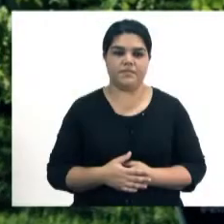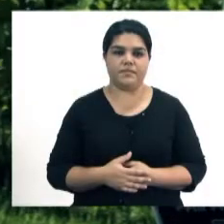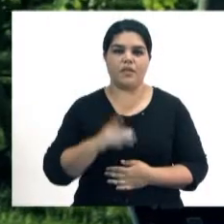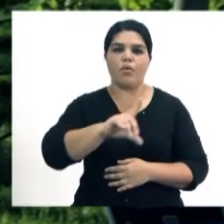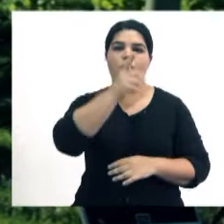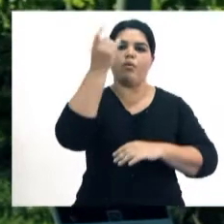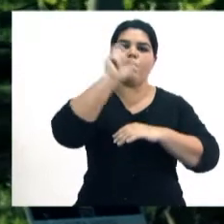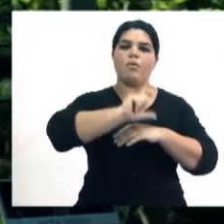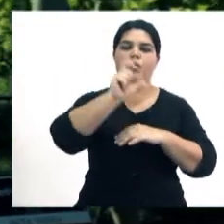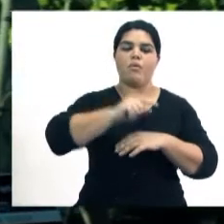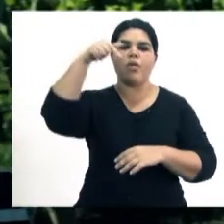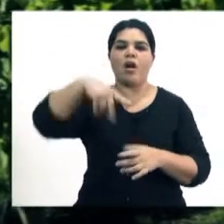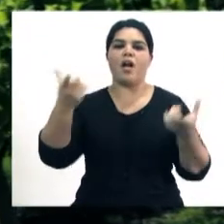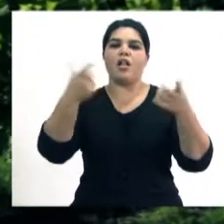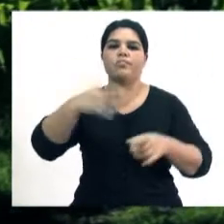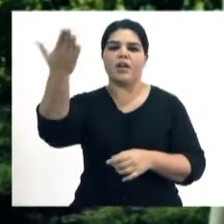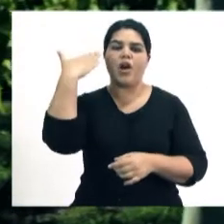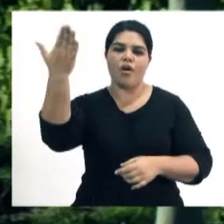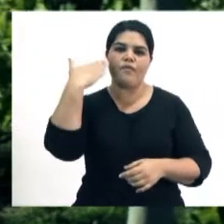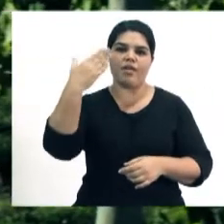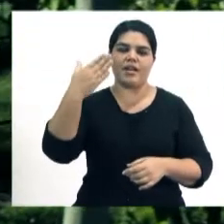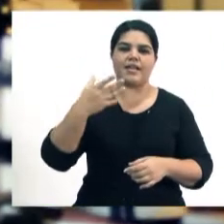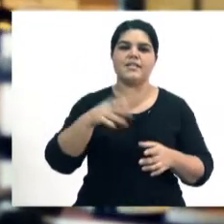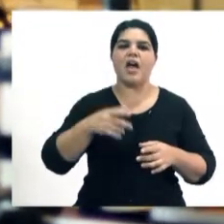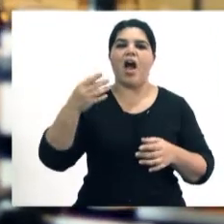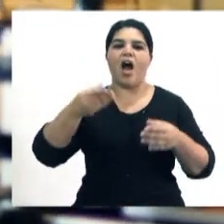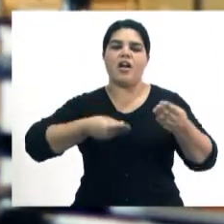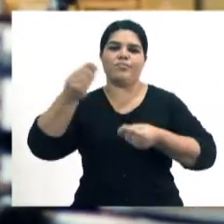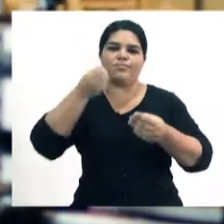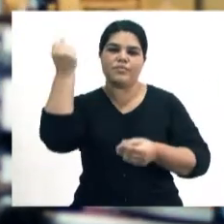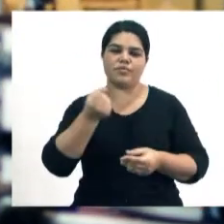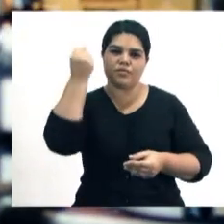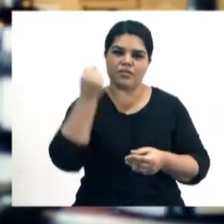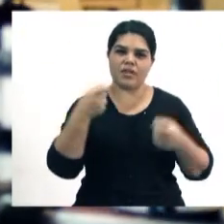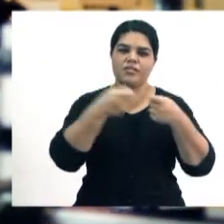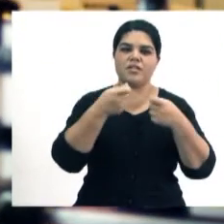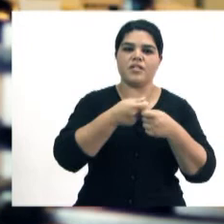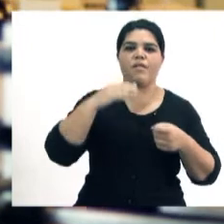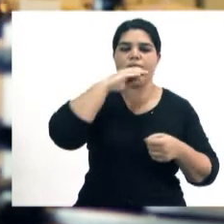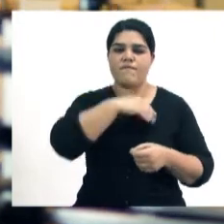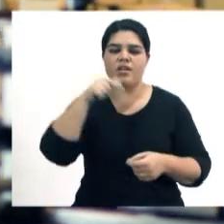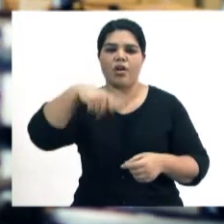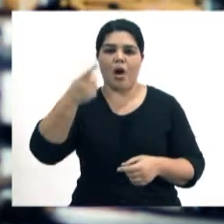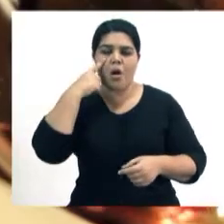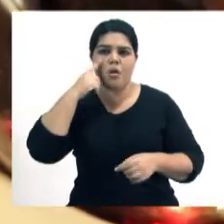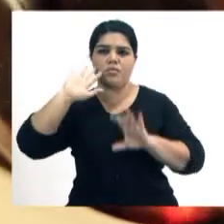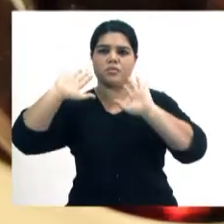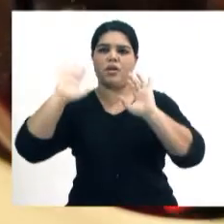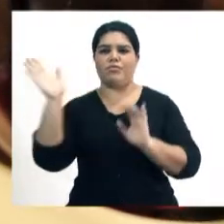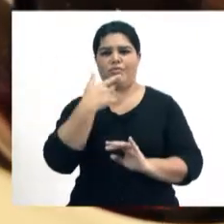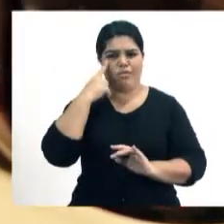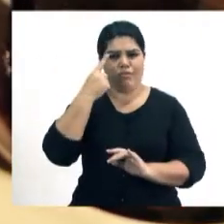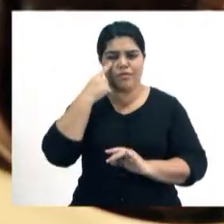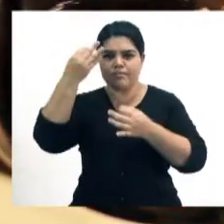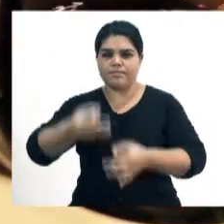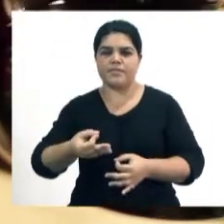La Uncuyo será sede de la 9ª Conferencia Anual de la Asociación Americana de Economistas del Vino, un reconocido foro vitivinícola